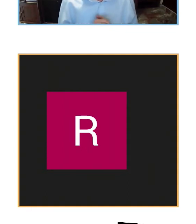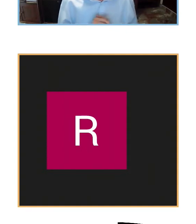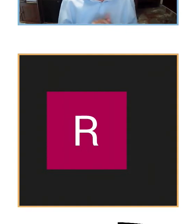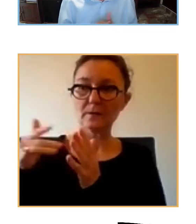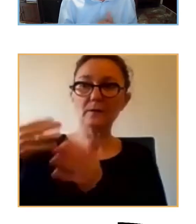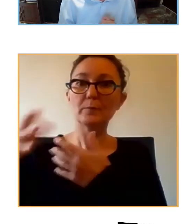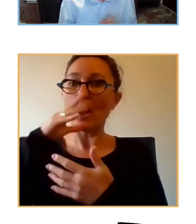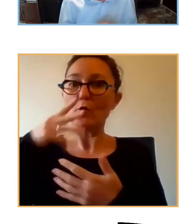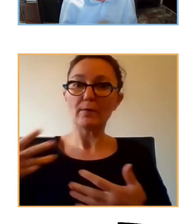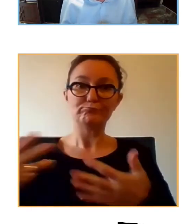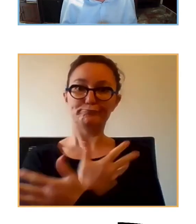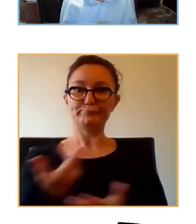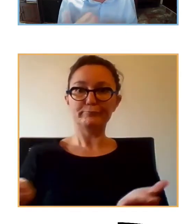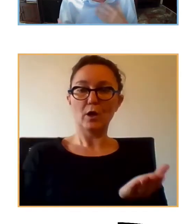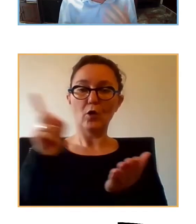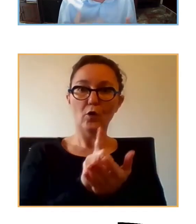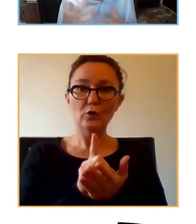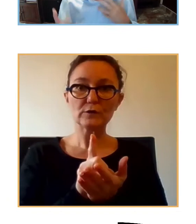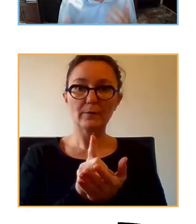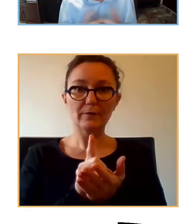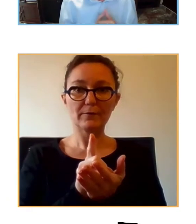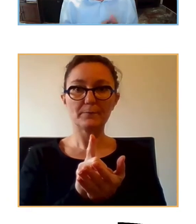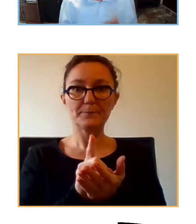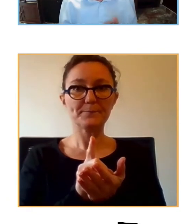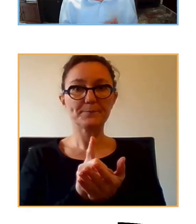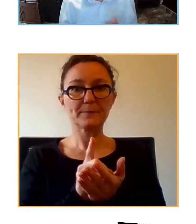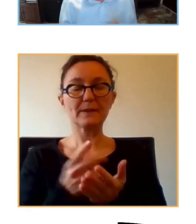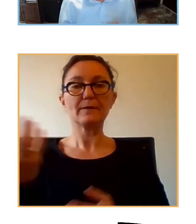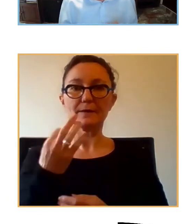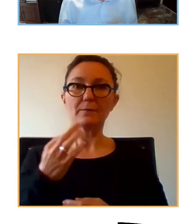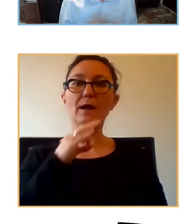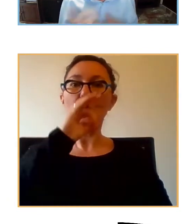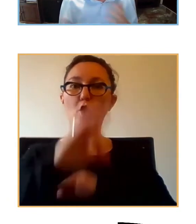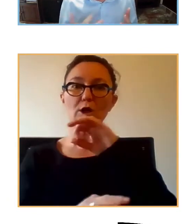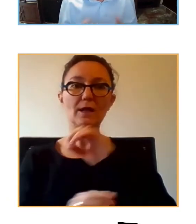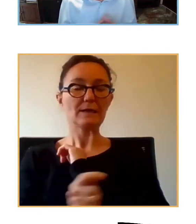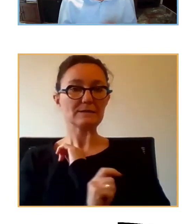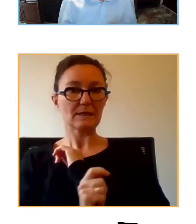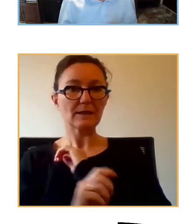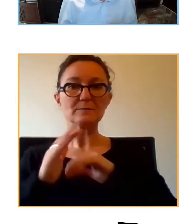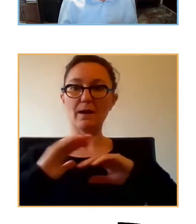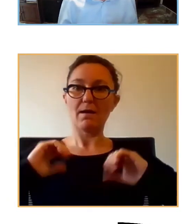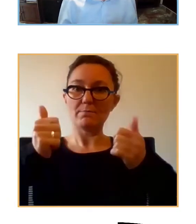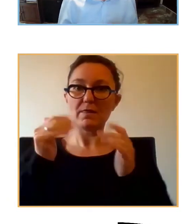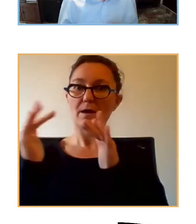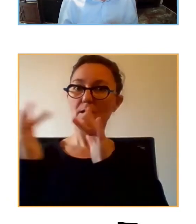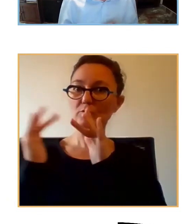fuerzas o las estrategias para volver a socializar con los compañeros profesores o a relacionarse.